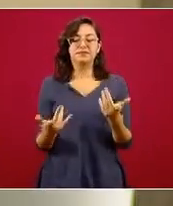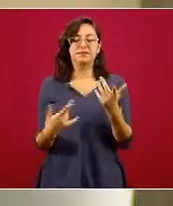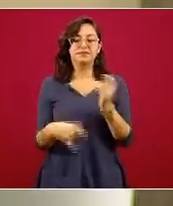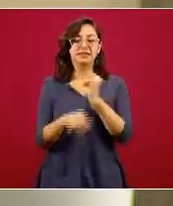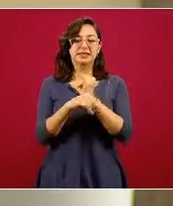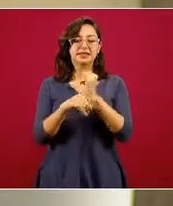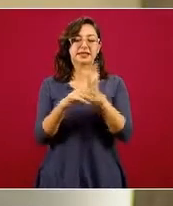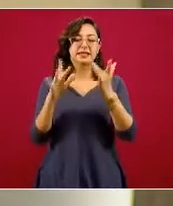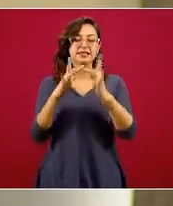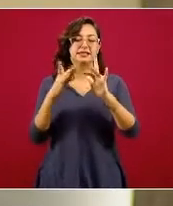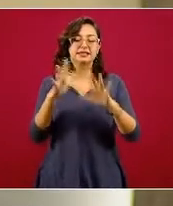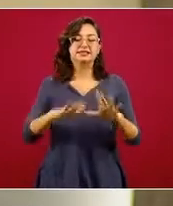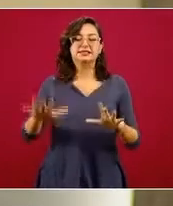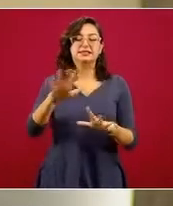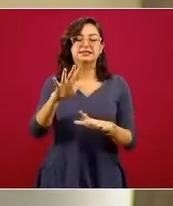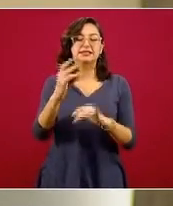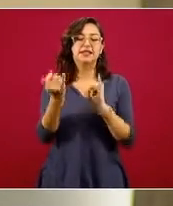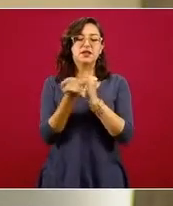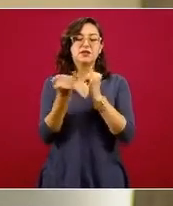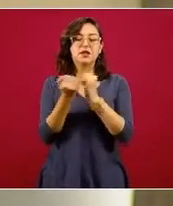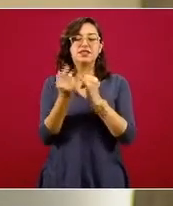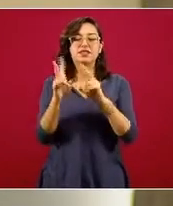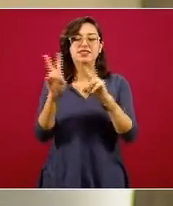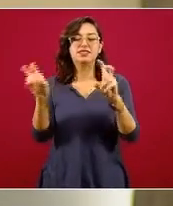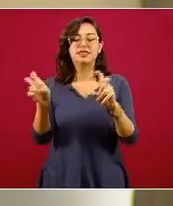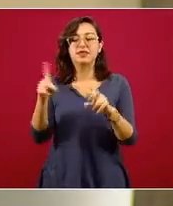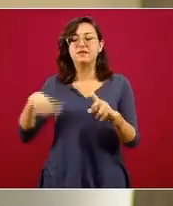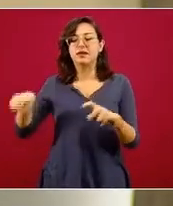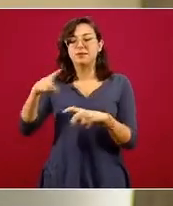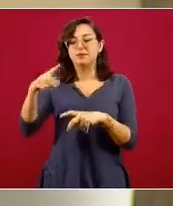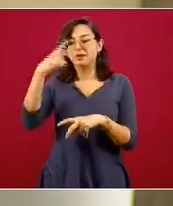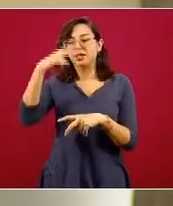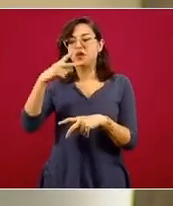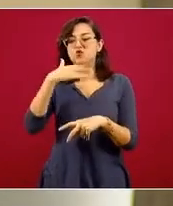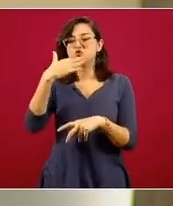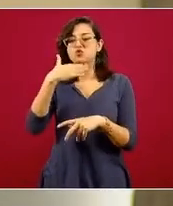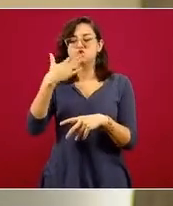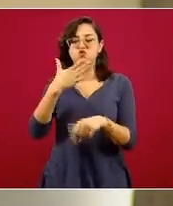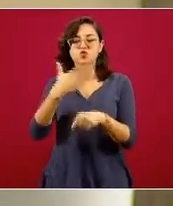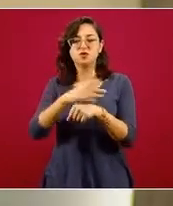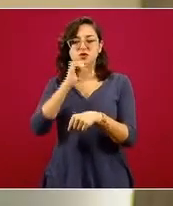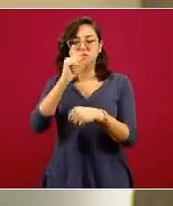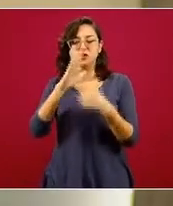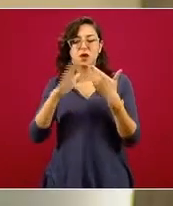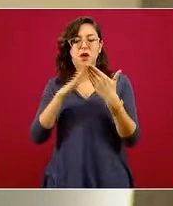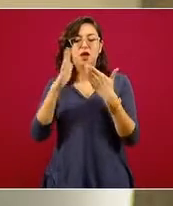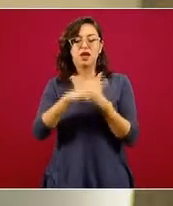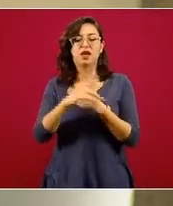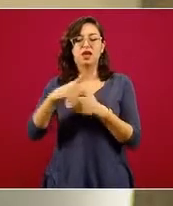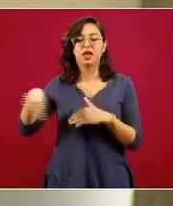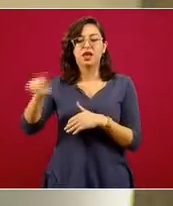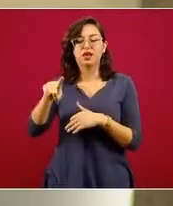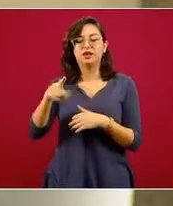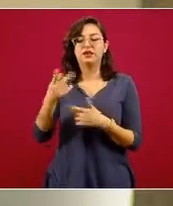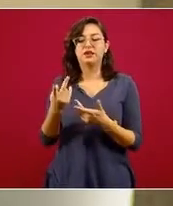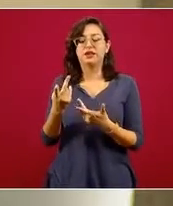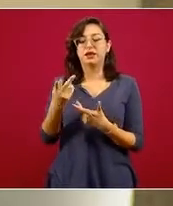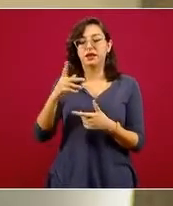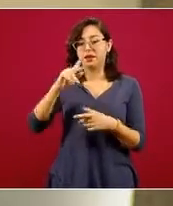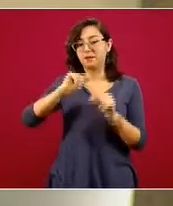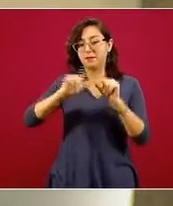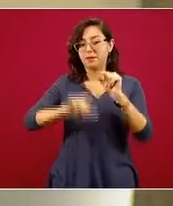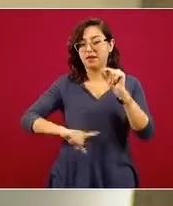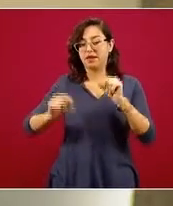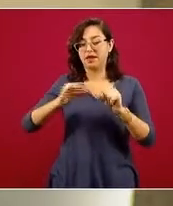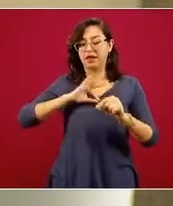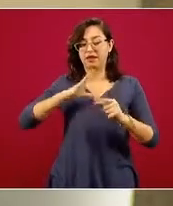un informe de mexicanos contra la corrupción y la impunidad en donde señala que en México la tasa de contagio